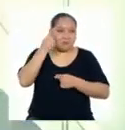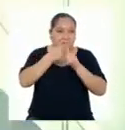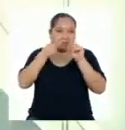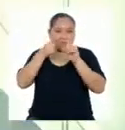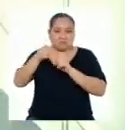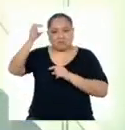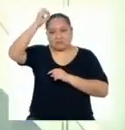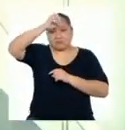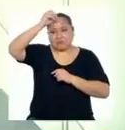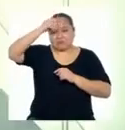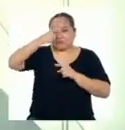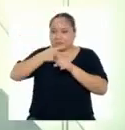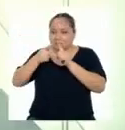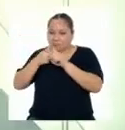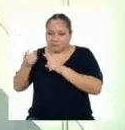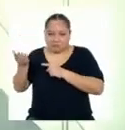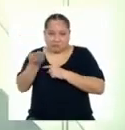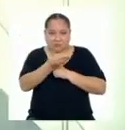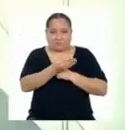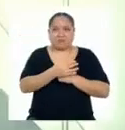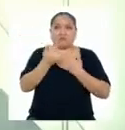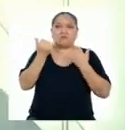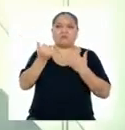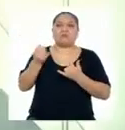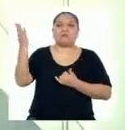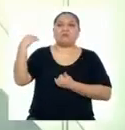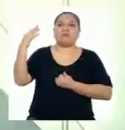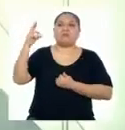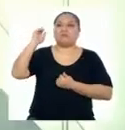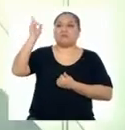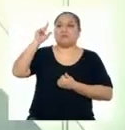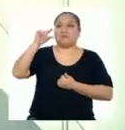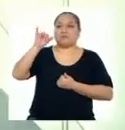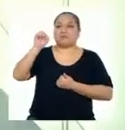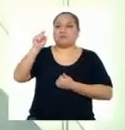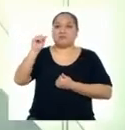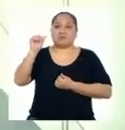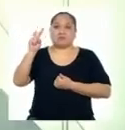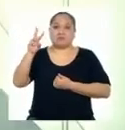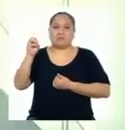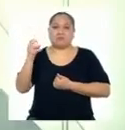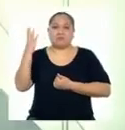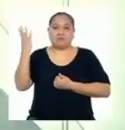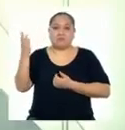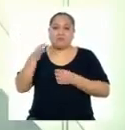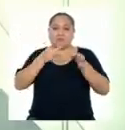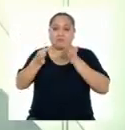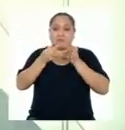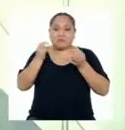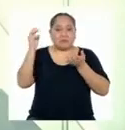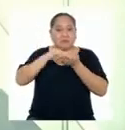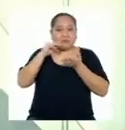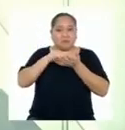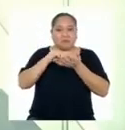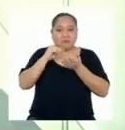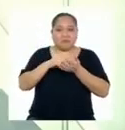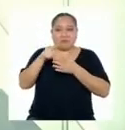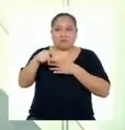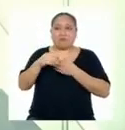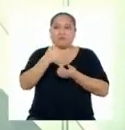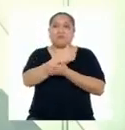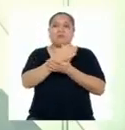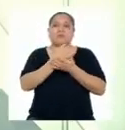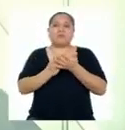opiniones y puntos de vista Ahora vamos a llamar al profesor Gustavo Para que nos hable un poco más sobre los elementos